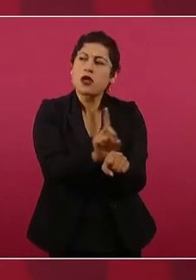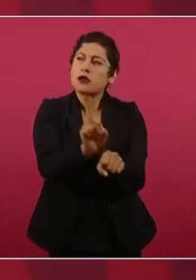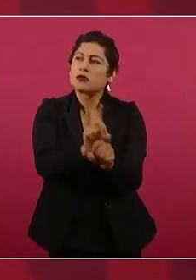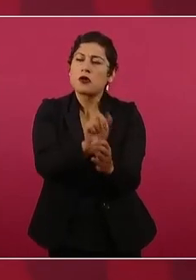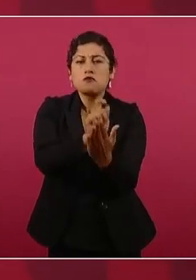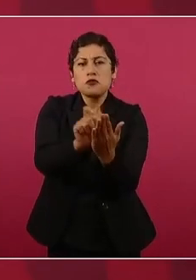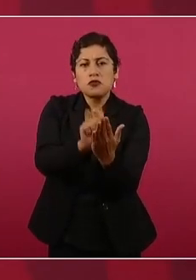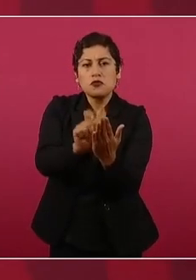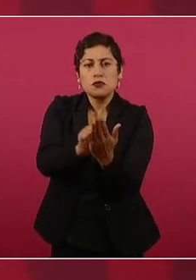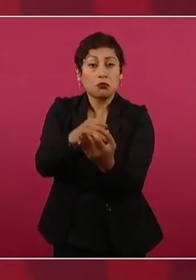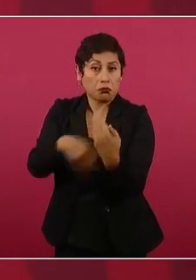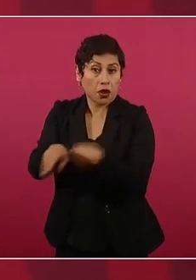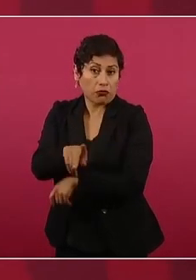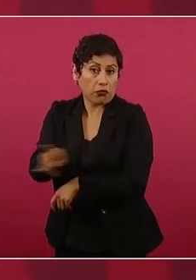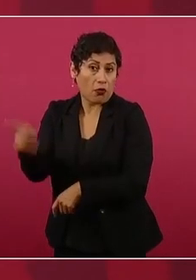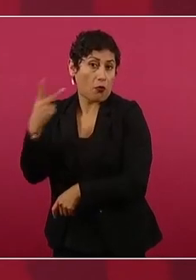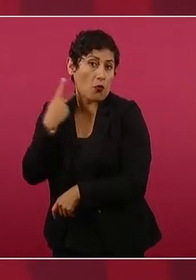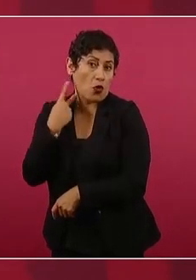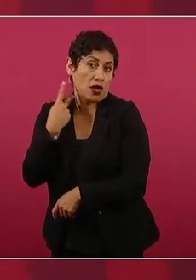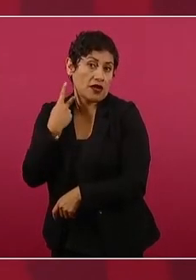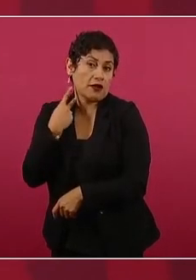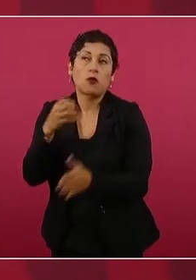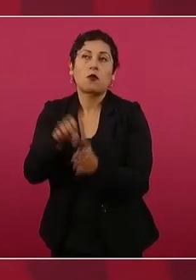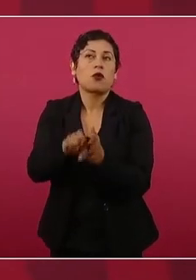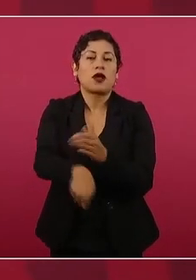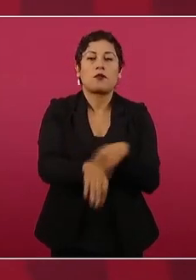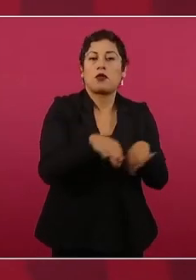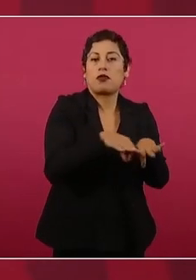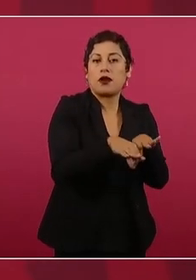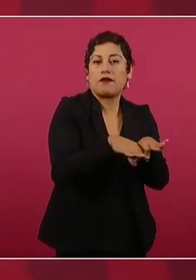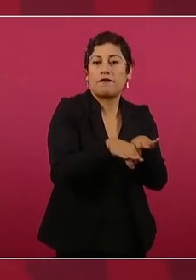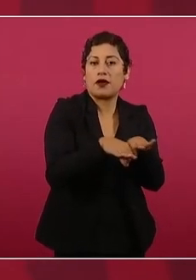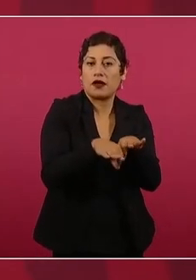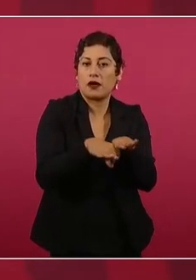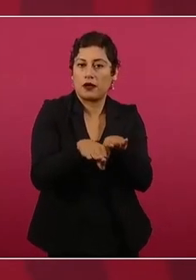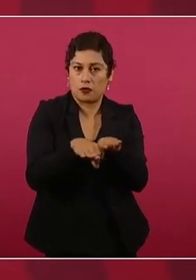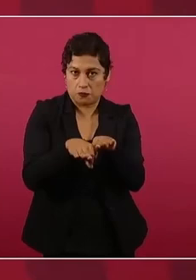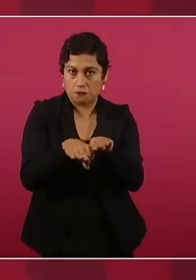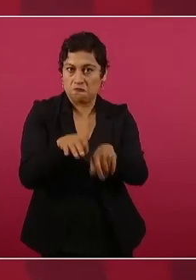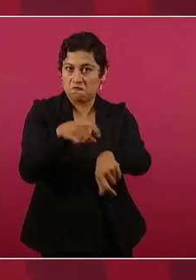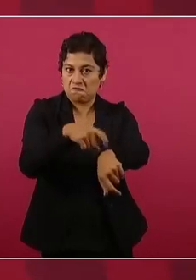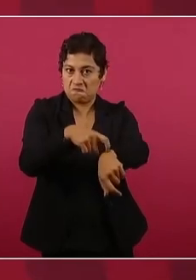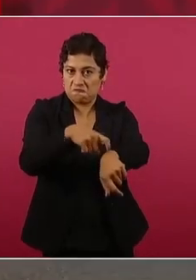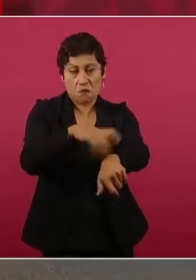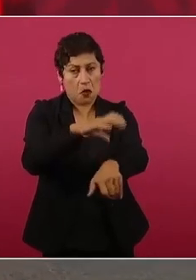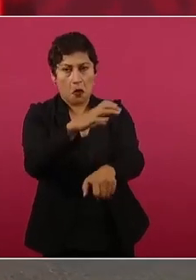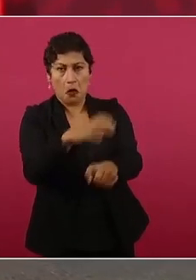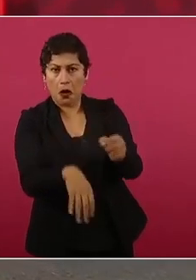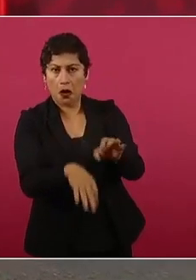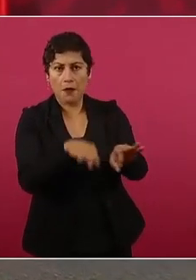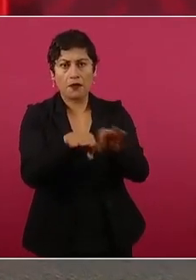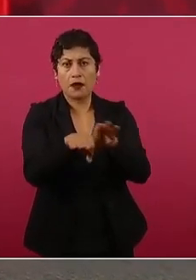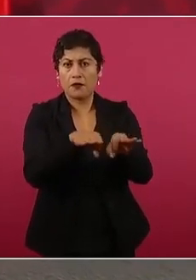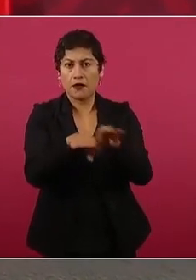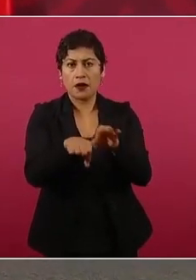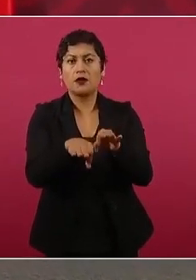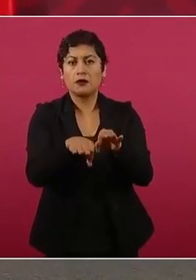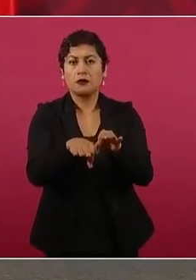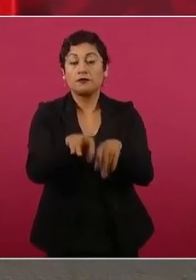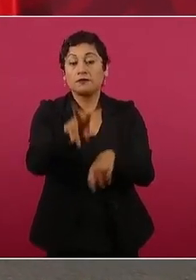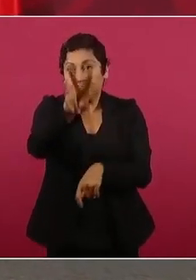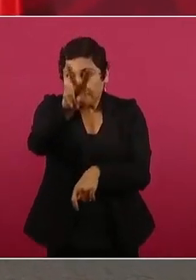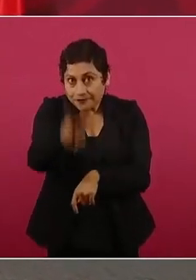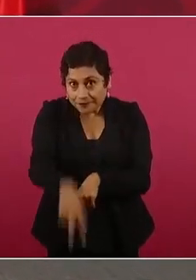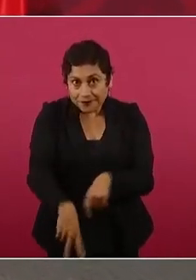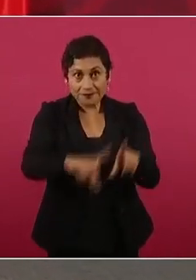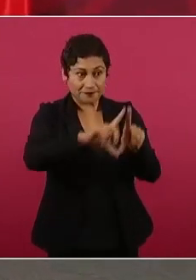terminaban su jornada del día y esto era nacional y